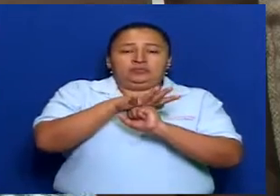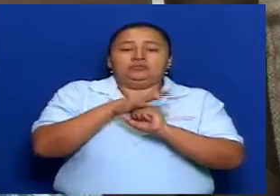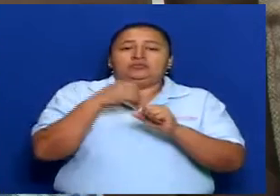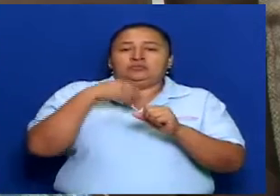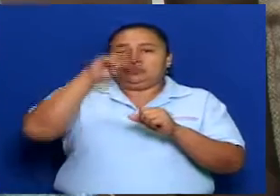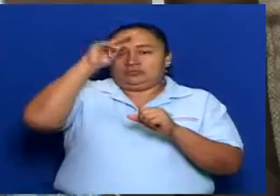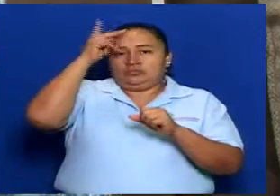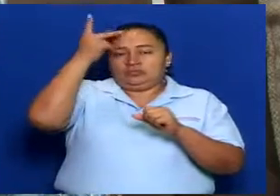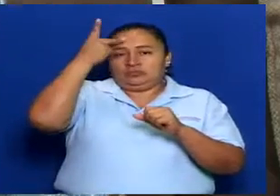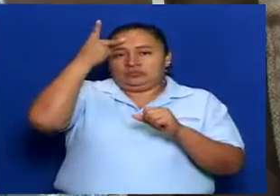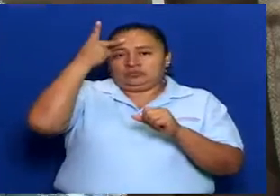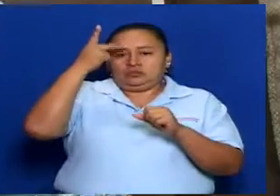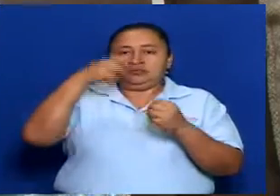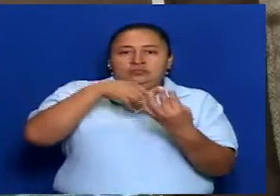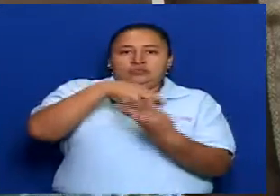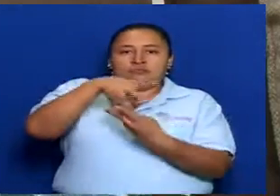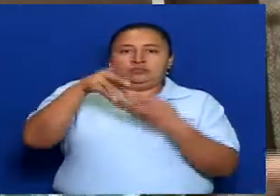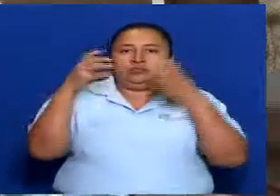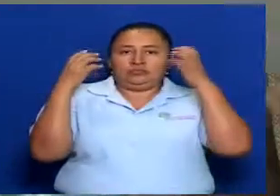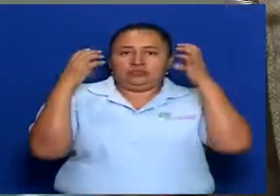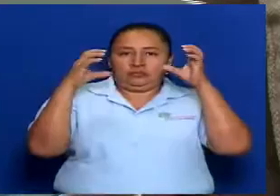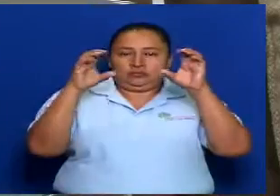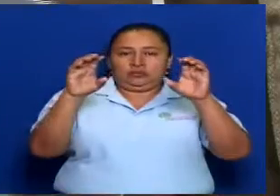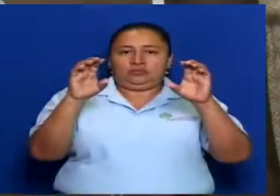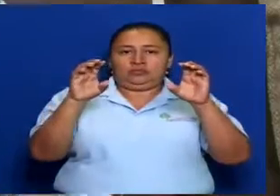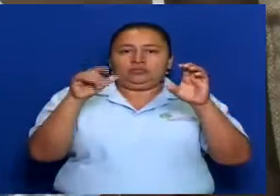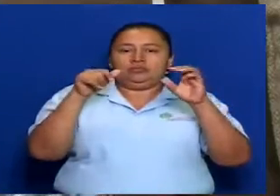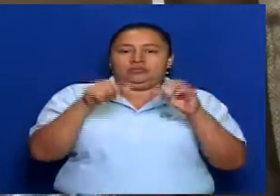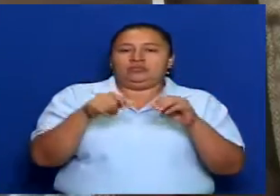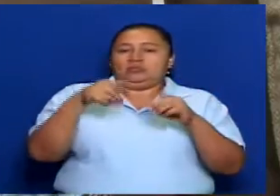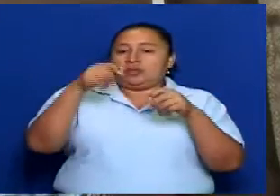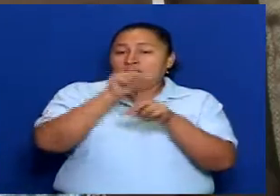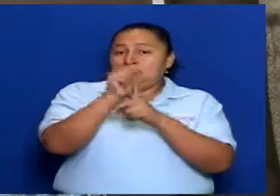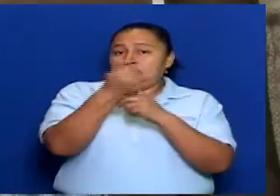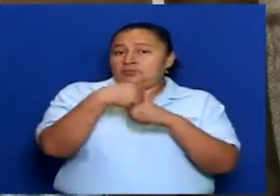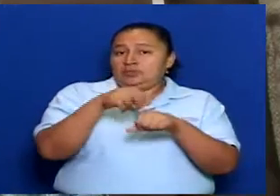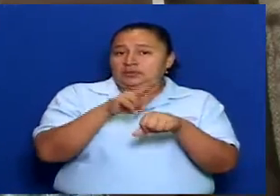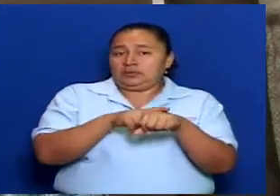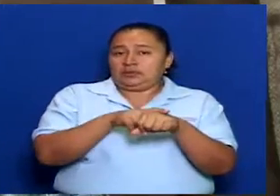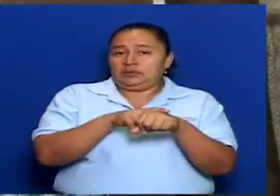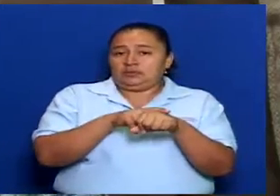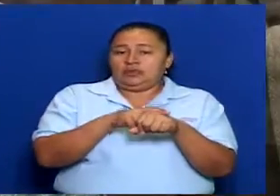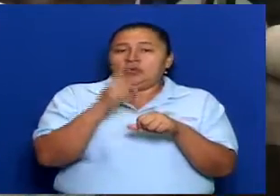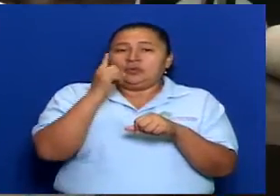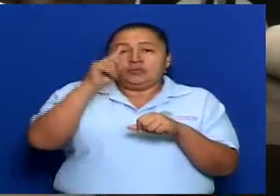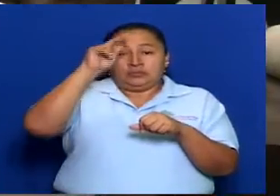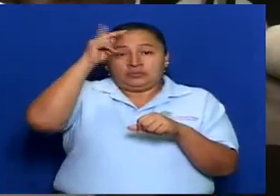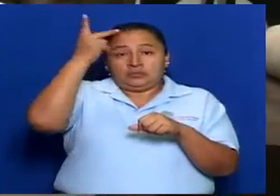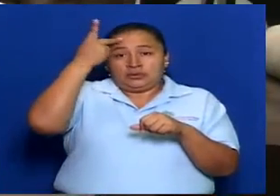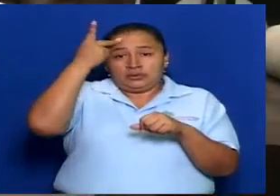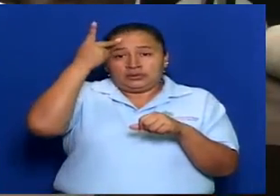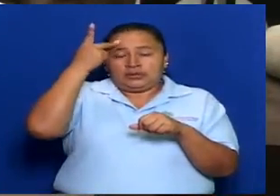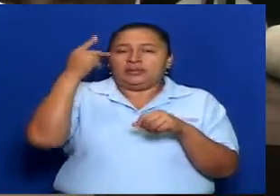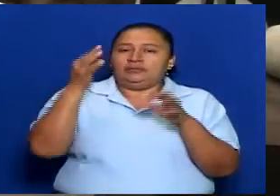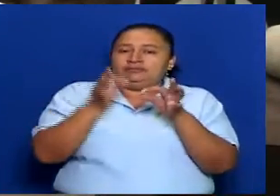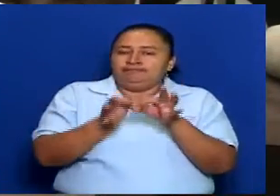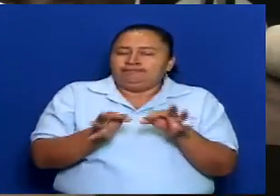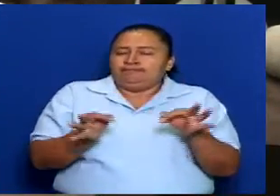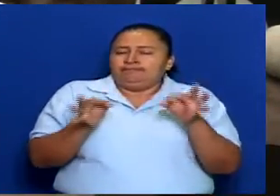la política de interculturalidad del poder legislativo. Una política que fue